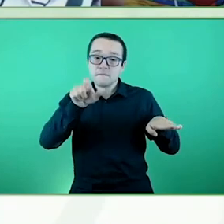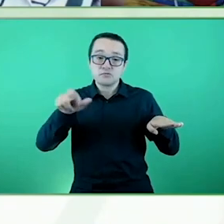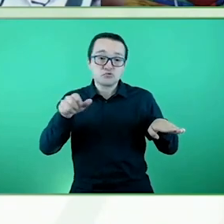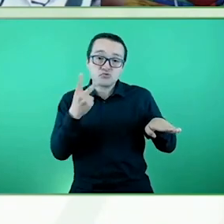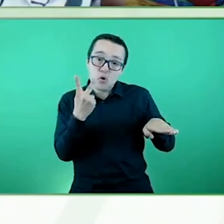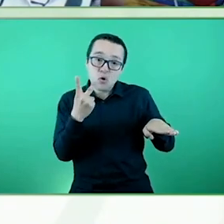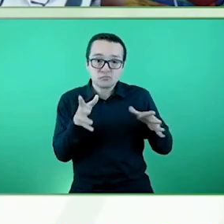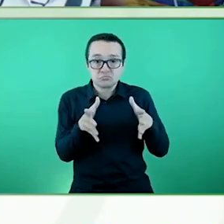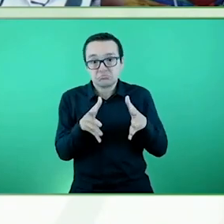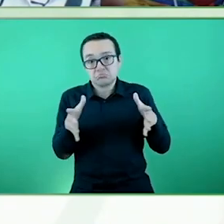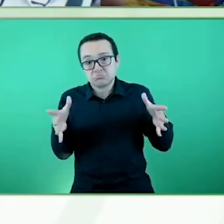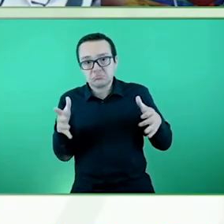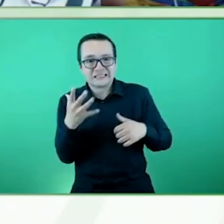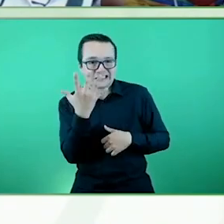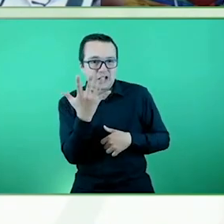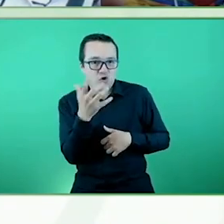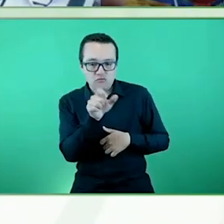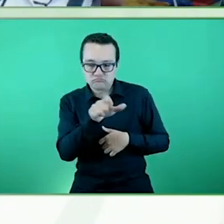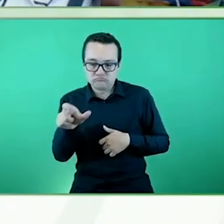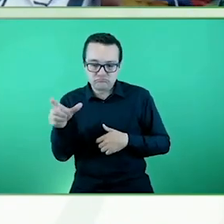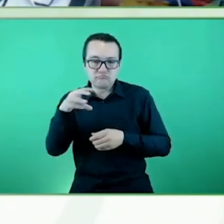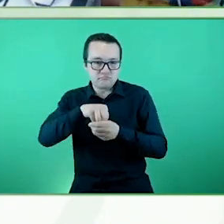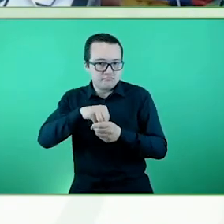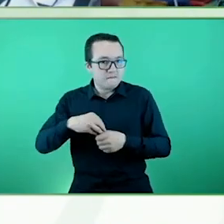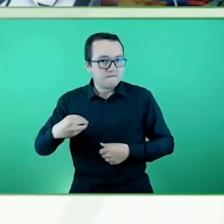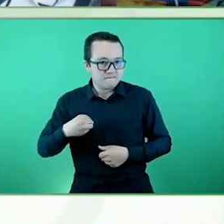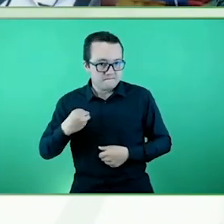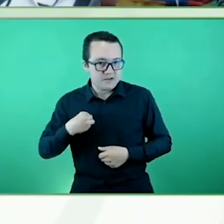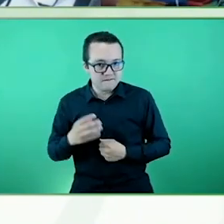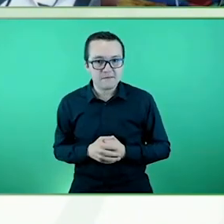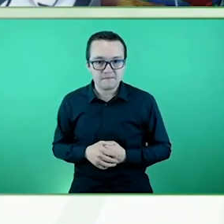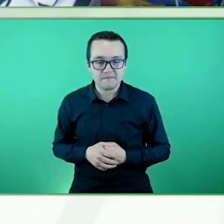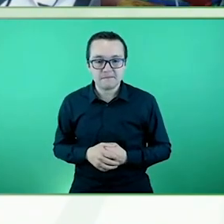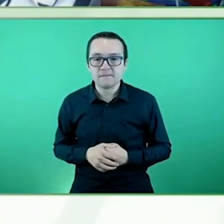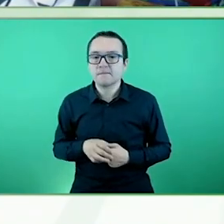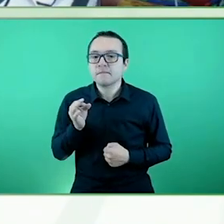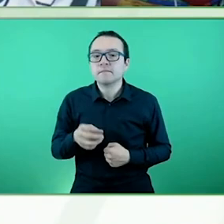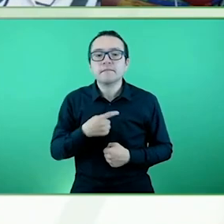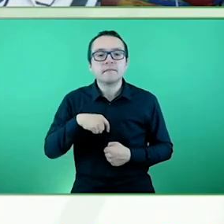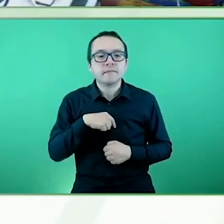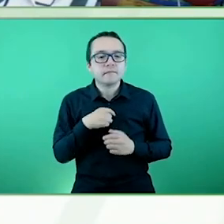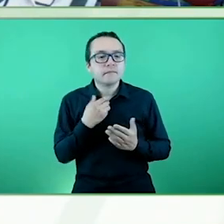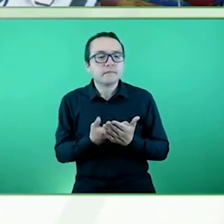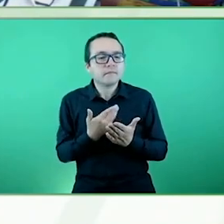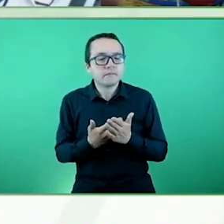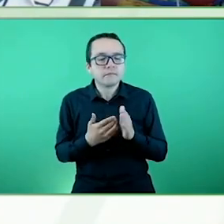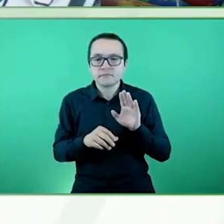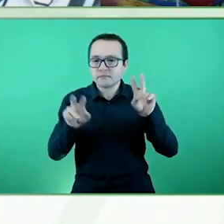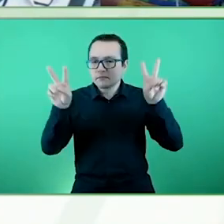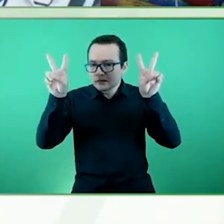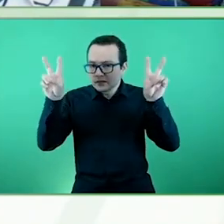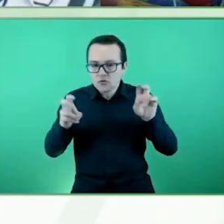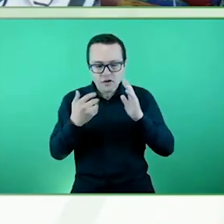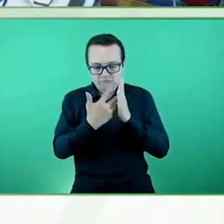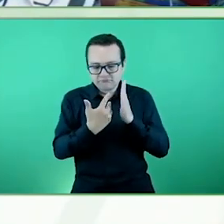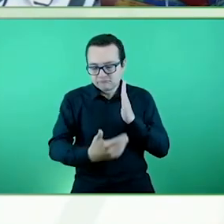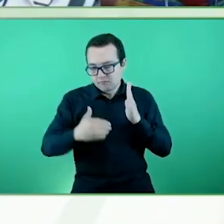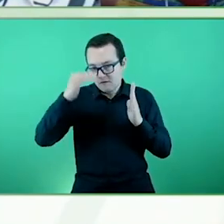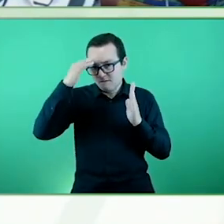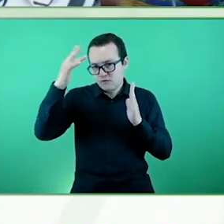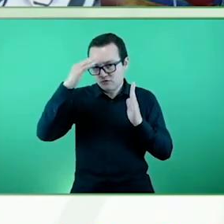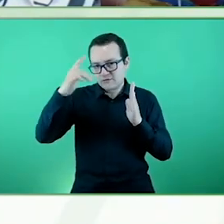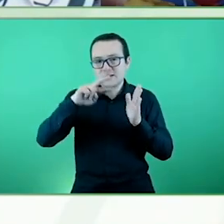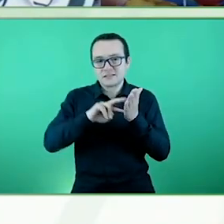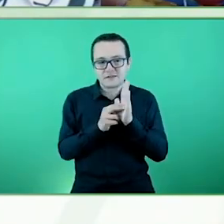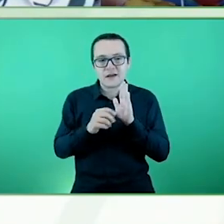Toda nuestra filosofía está basada en los artículos de la Convención de las Personas con Discapacidad,